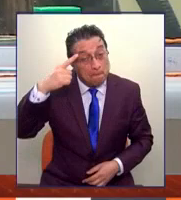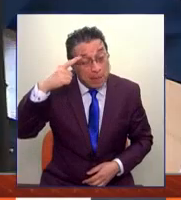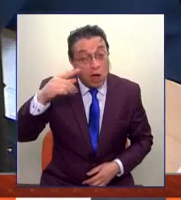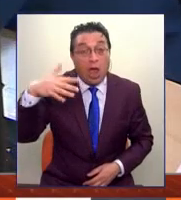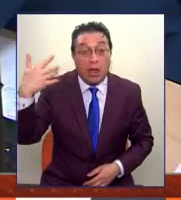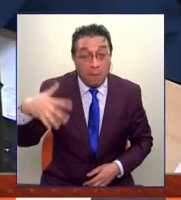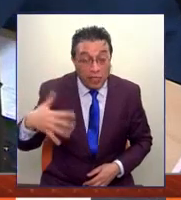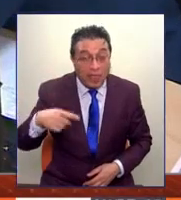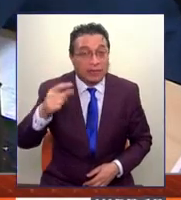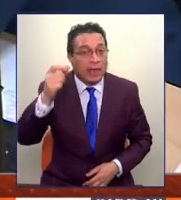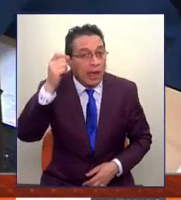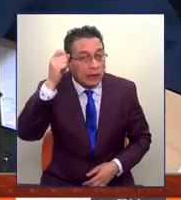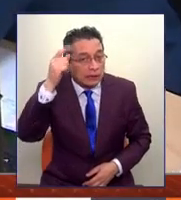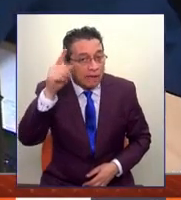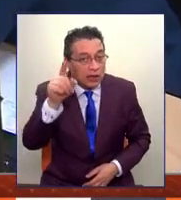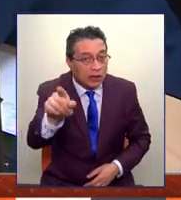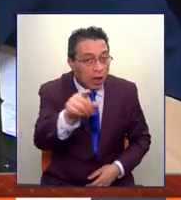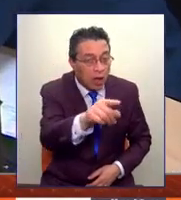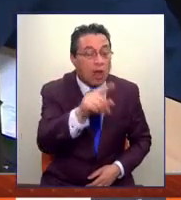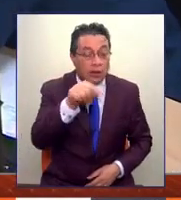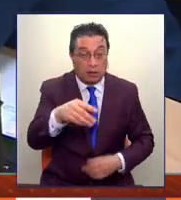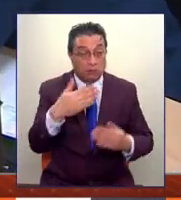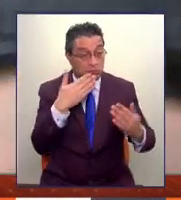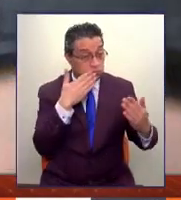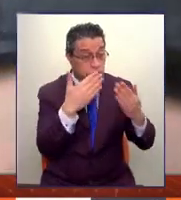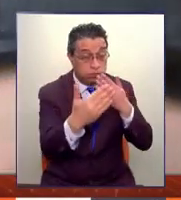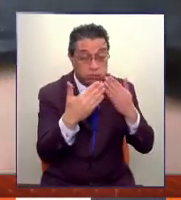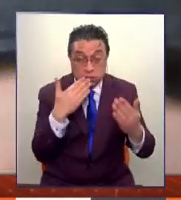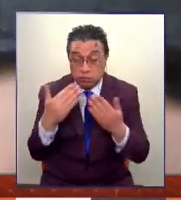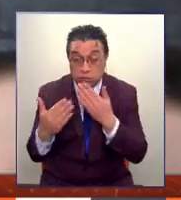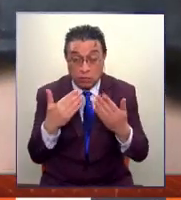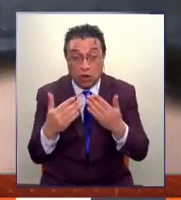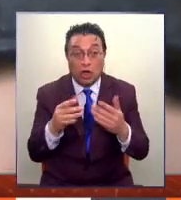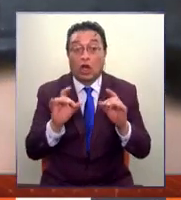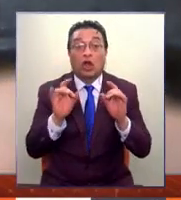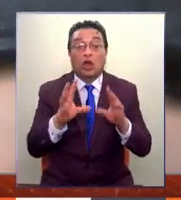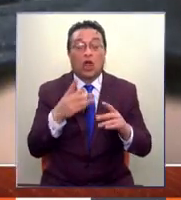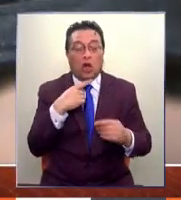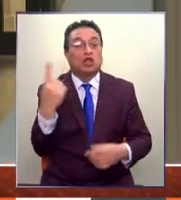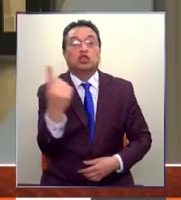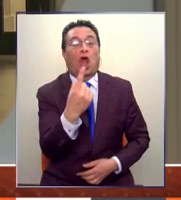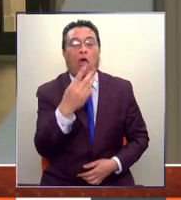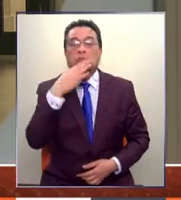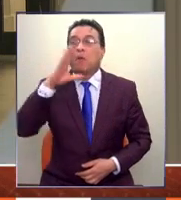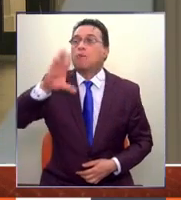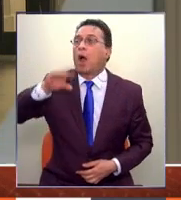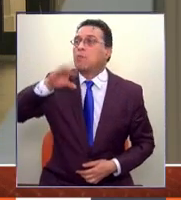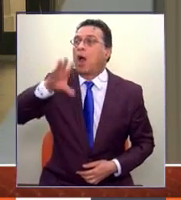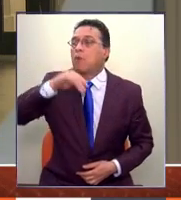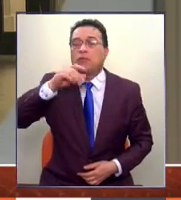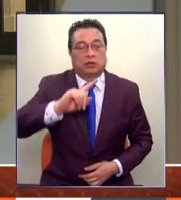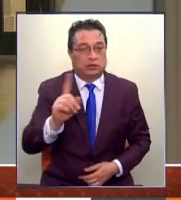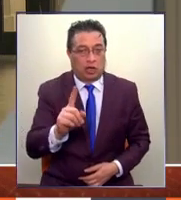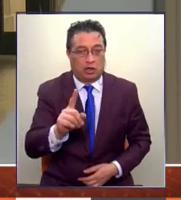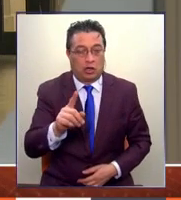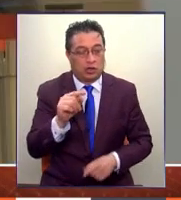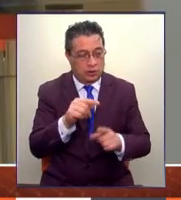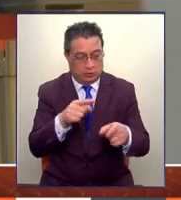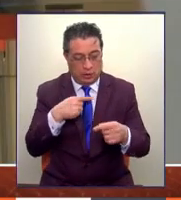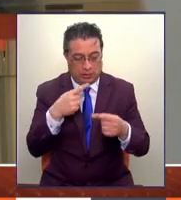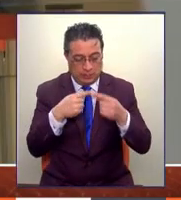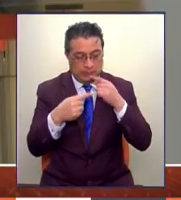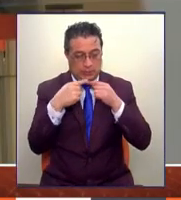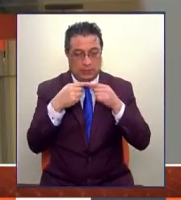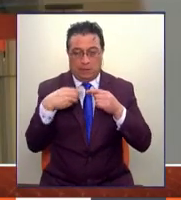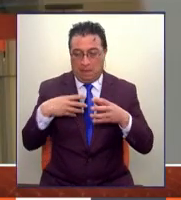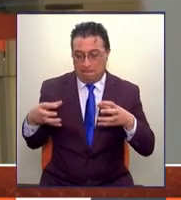juego, este diálogo, no se hace con un monólogo, no solo el gobierno. Aquí también hay una autocrítica que hacer de los